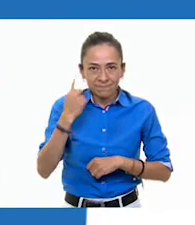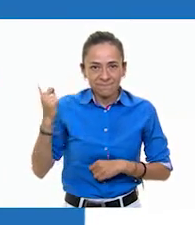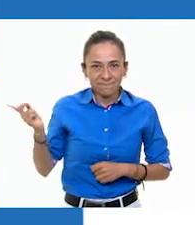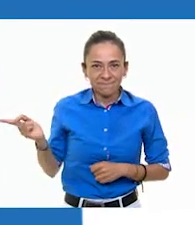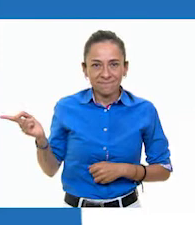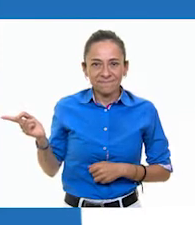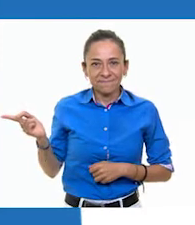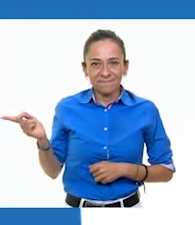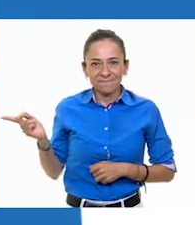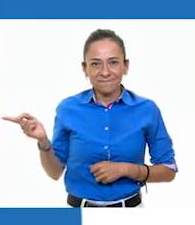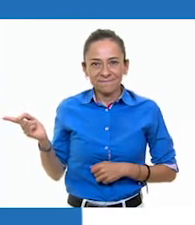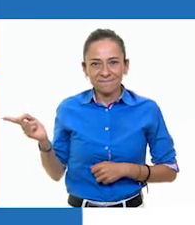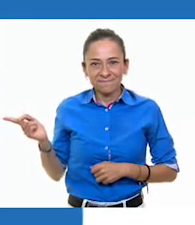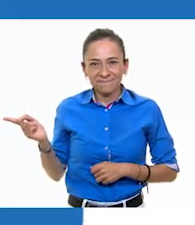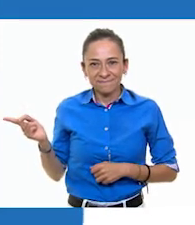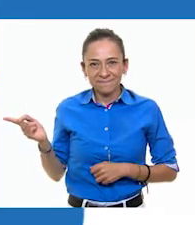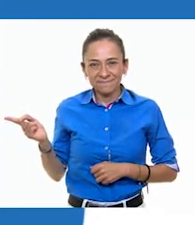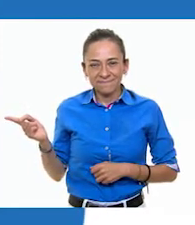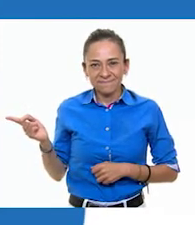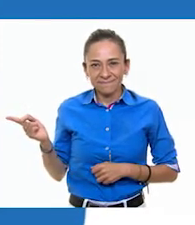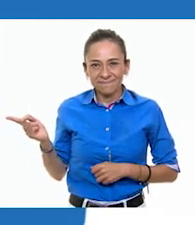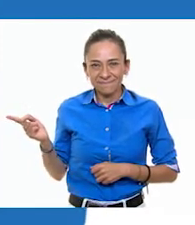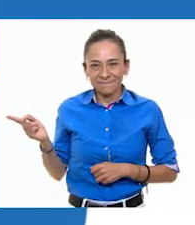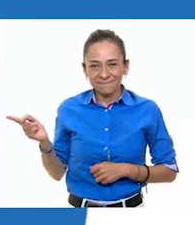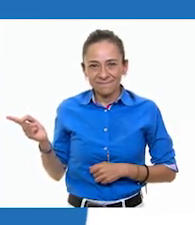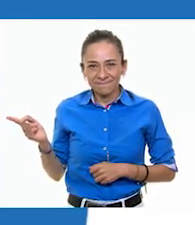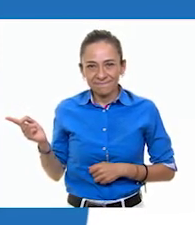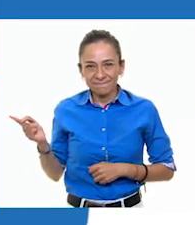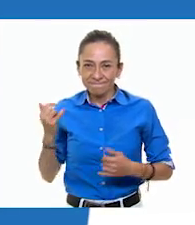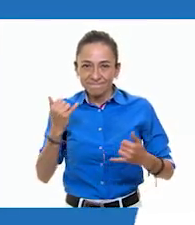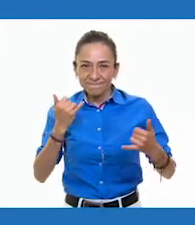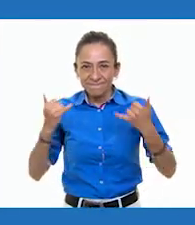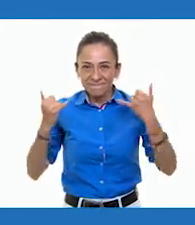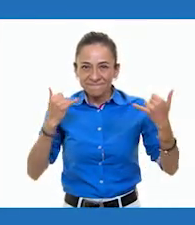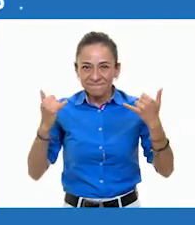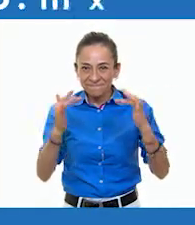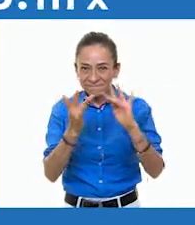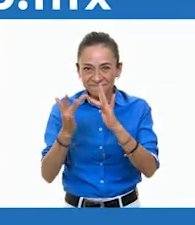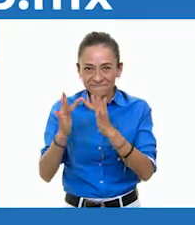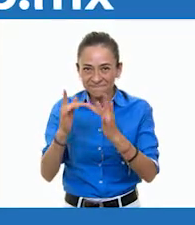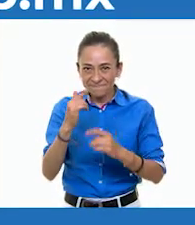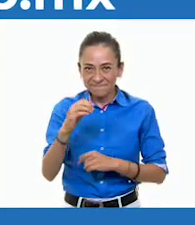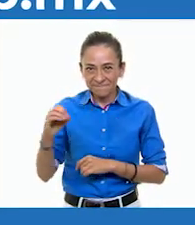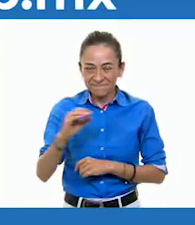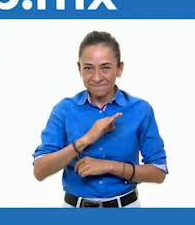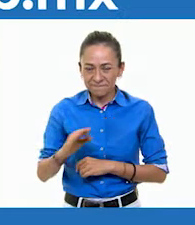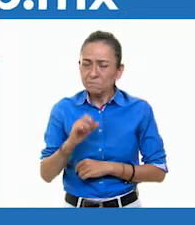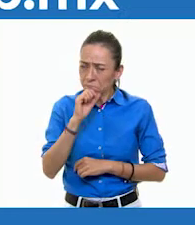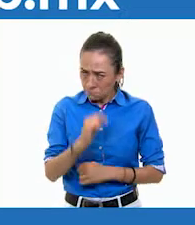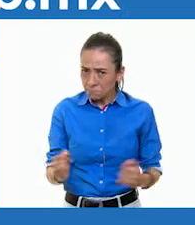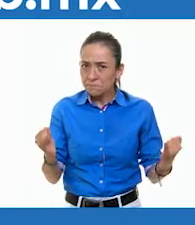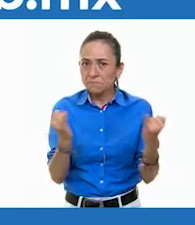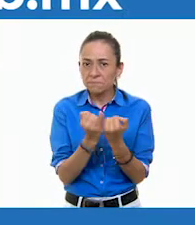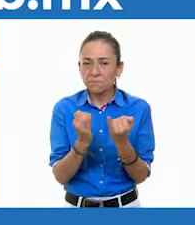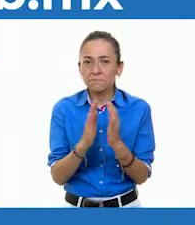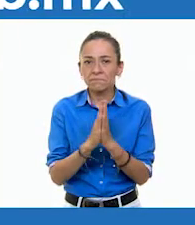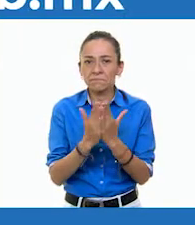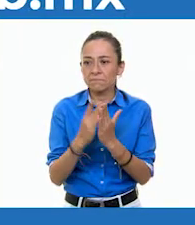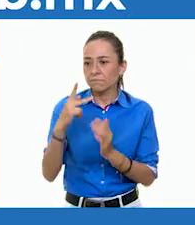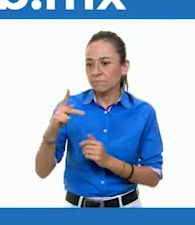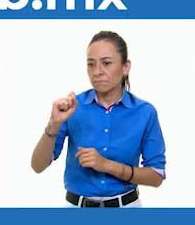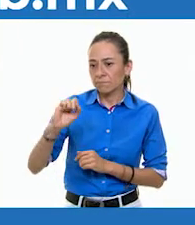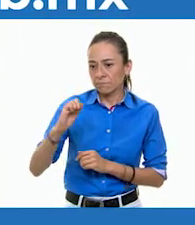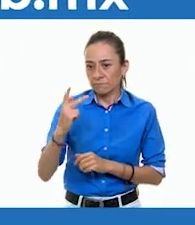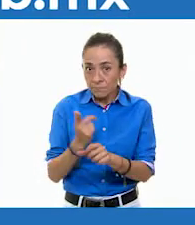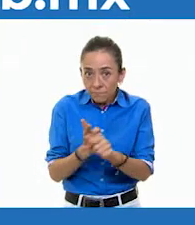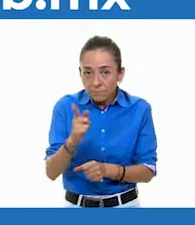-720413. 100 líneas. También puedes encontrar los libros de texto en